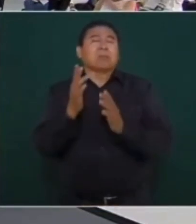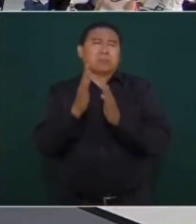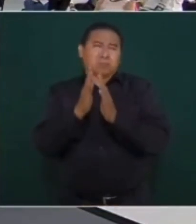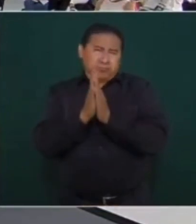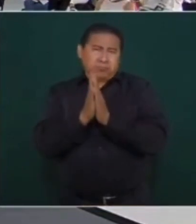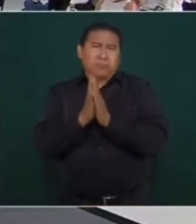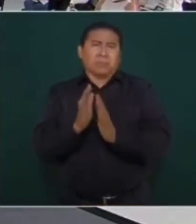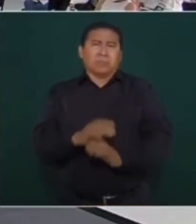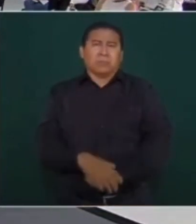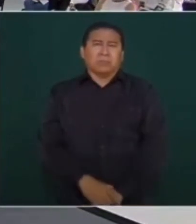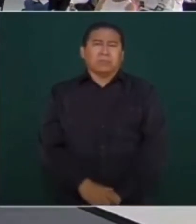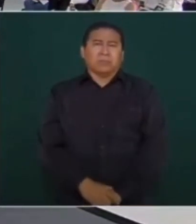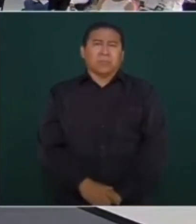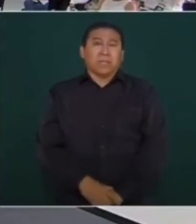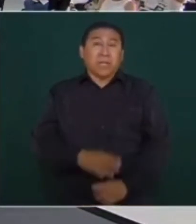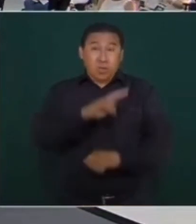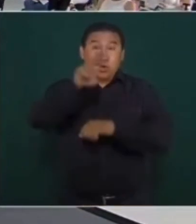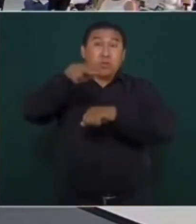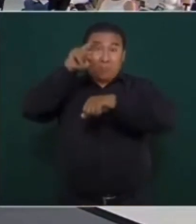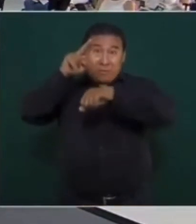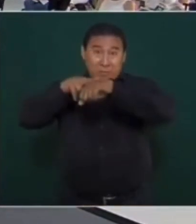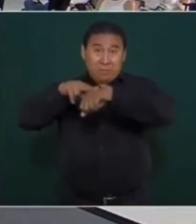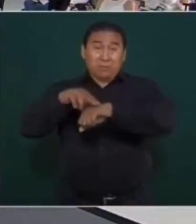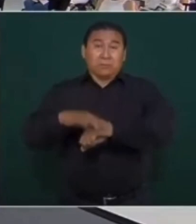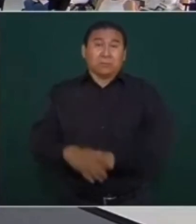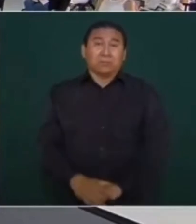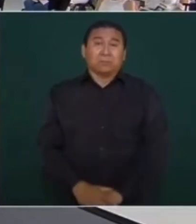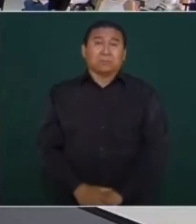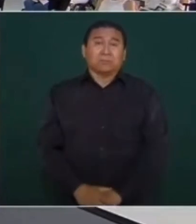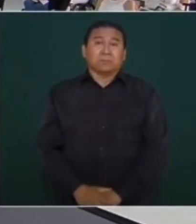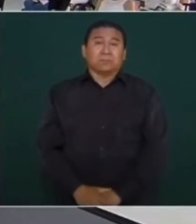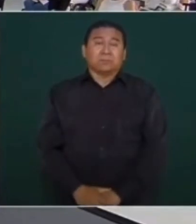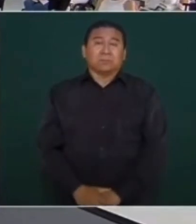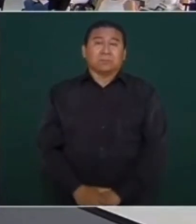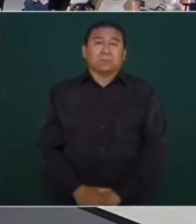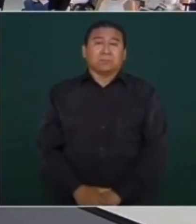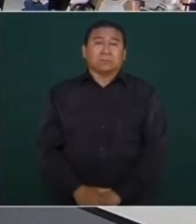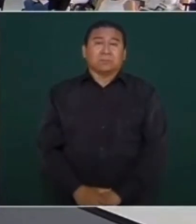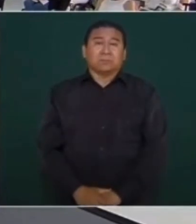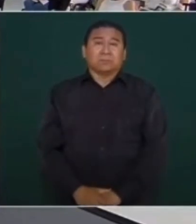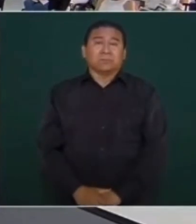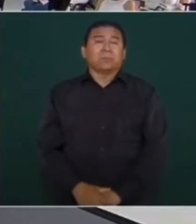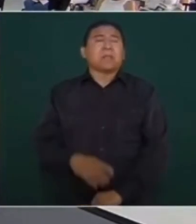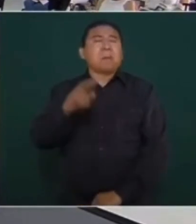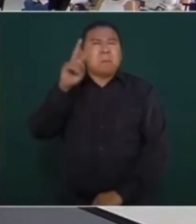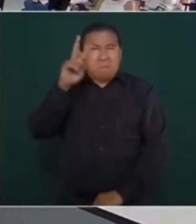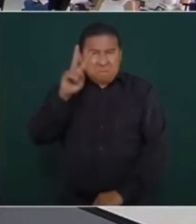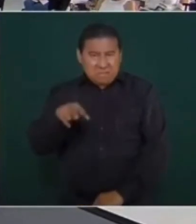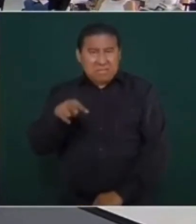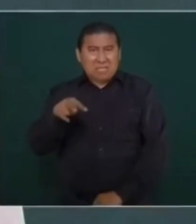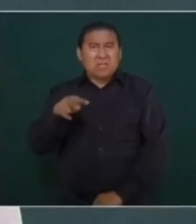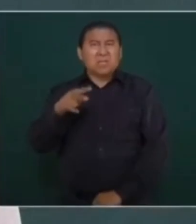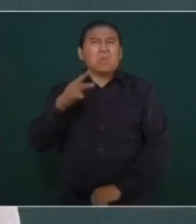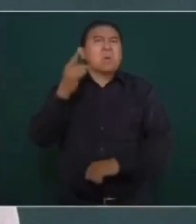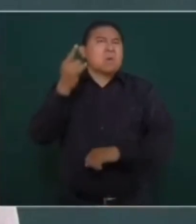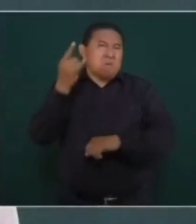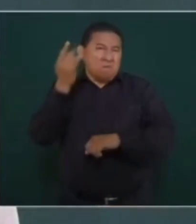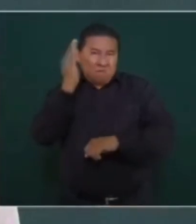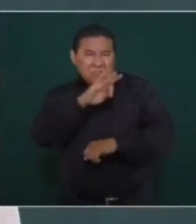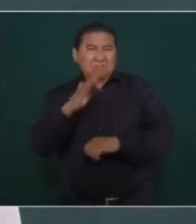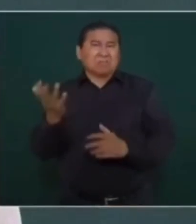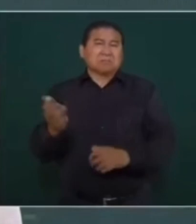a los ambientalistas, verdaderos o farsantes,